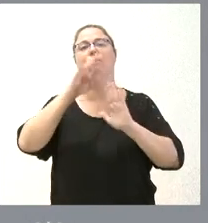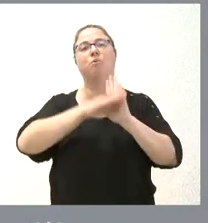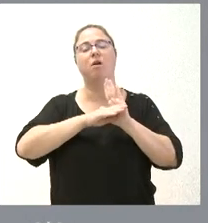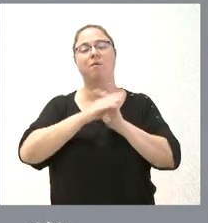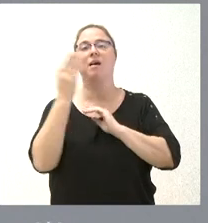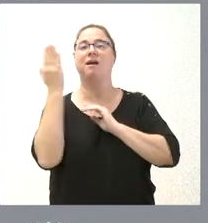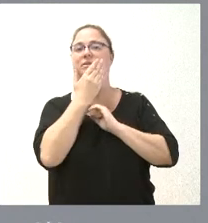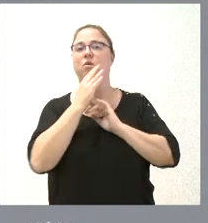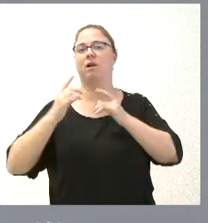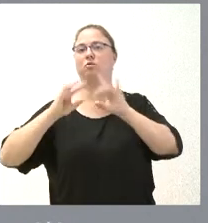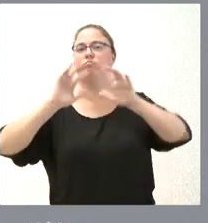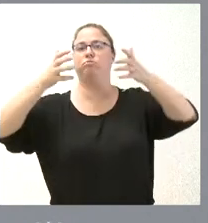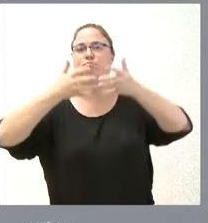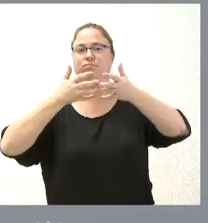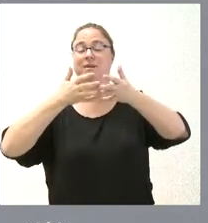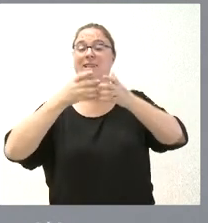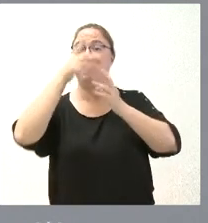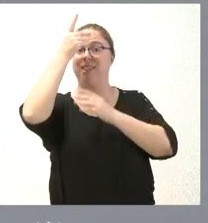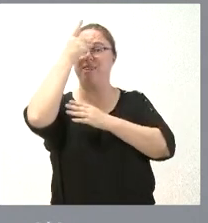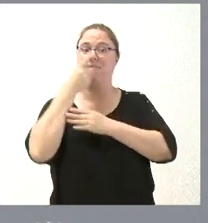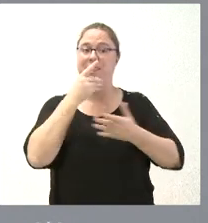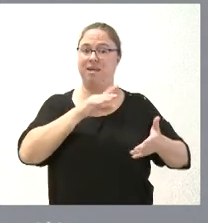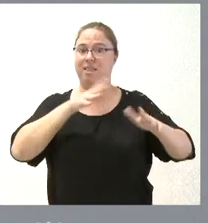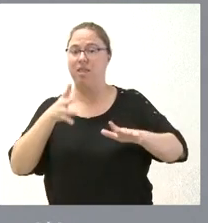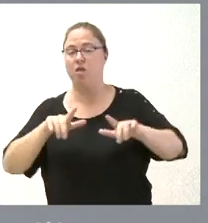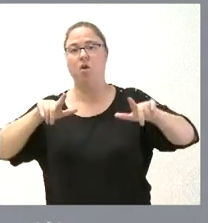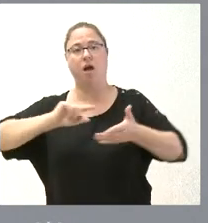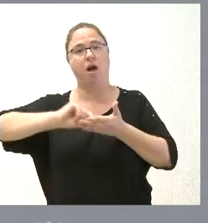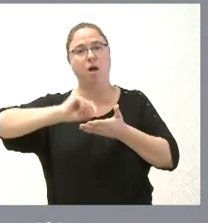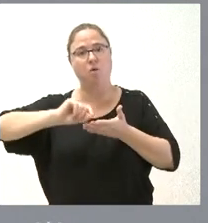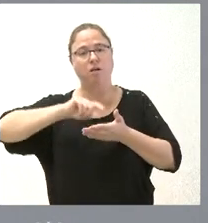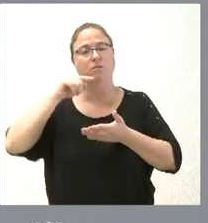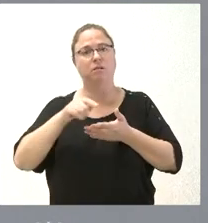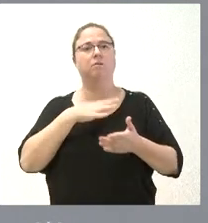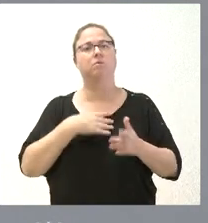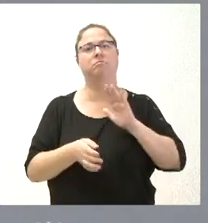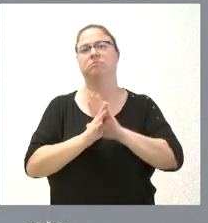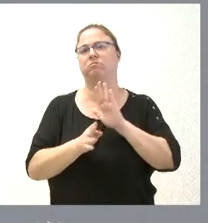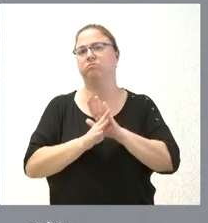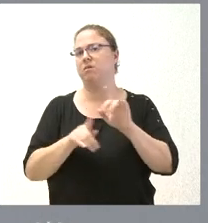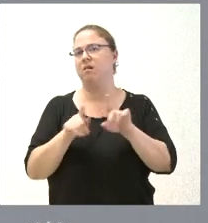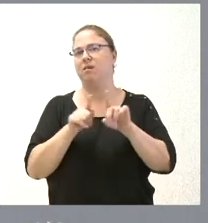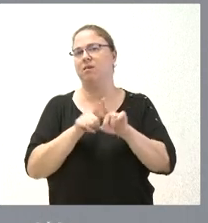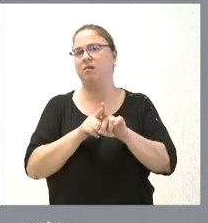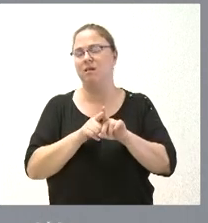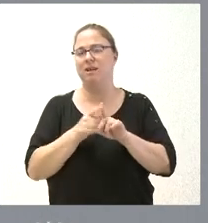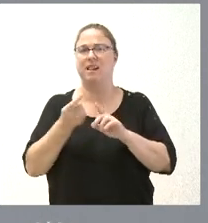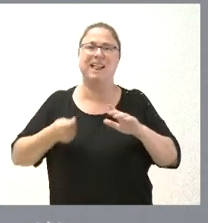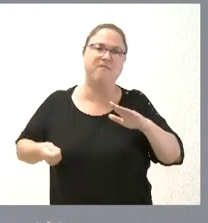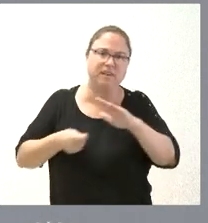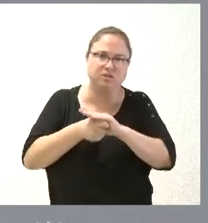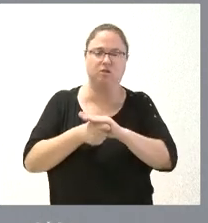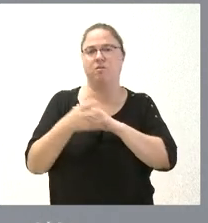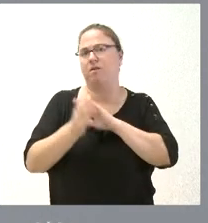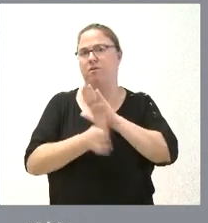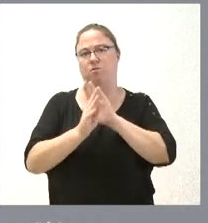va a permitir la implantación de la digitalización en las aulas y por tanto va a exigir un continuo nivel de inversión en los